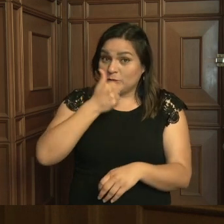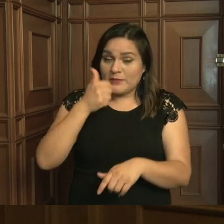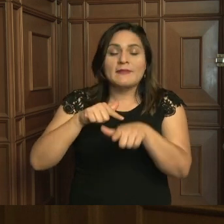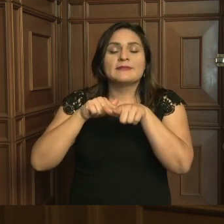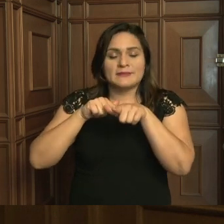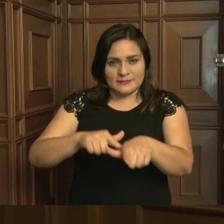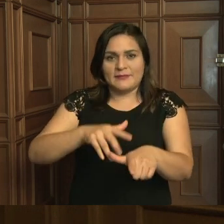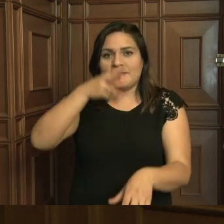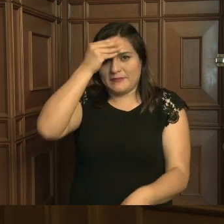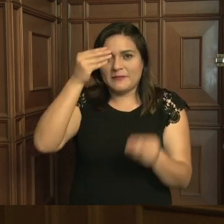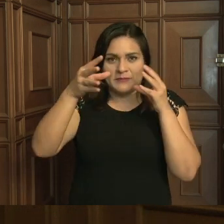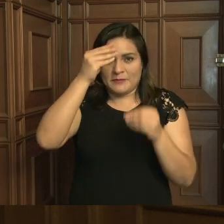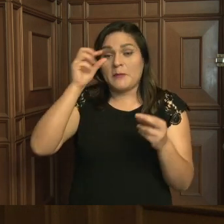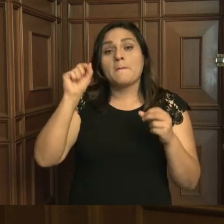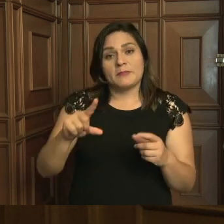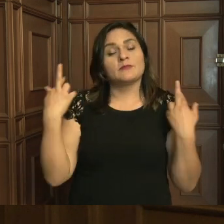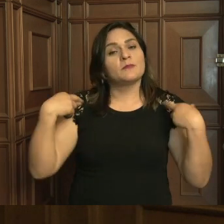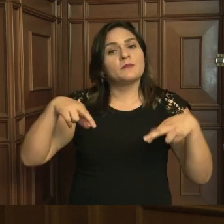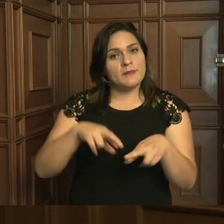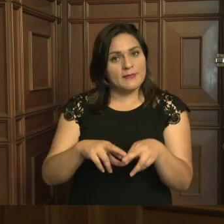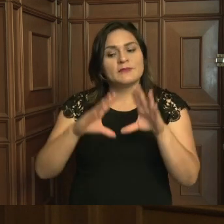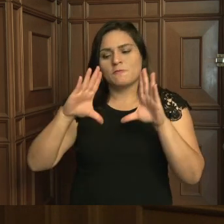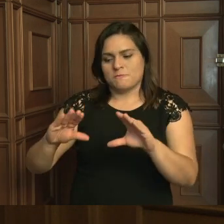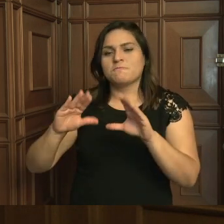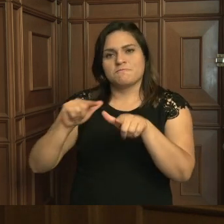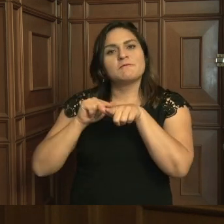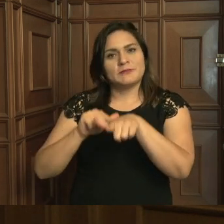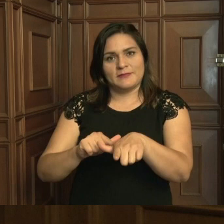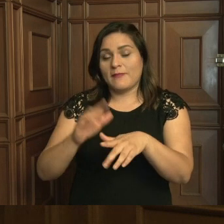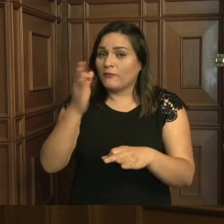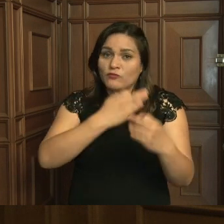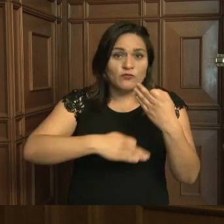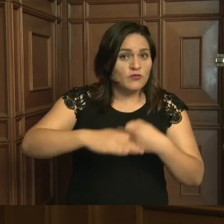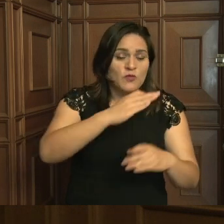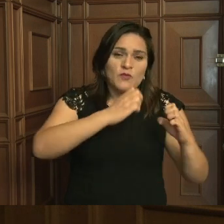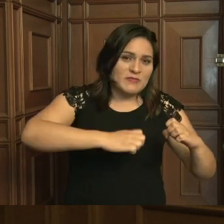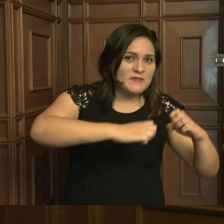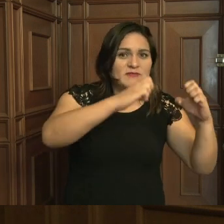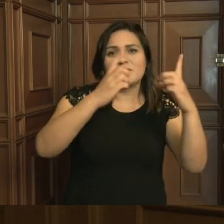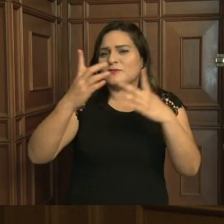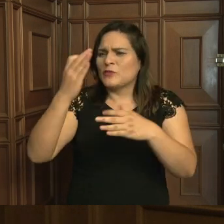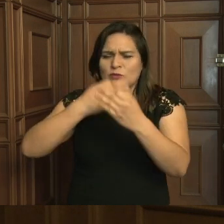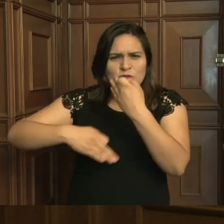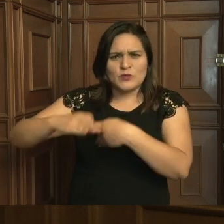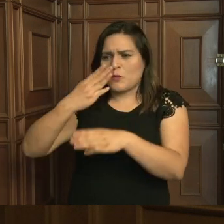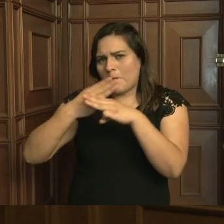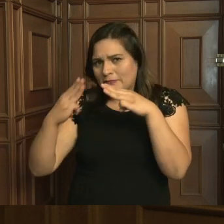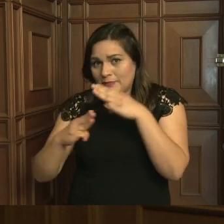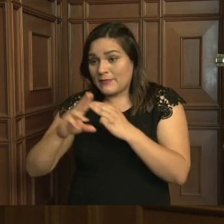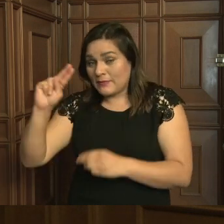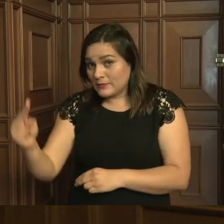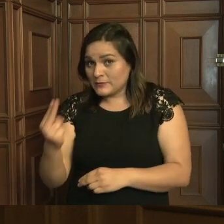estudiantes tienen que seguir aprendiendo, los maestros tienen que seguir enseñando. Toda la infraestructura de la universidad está a su